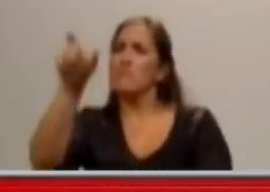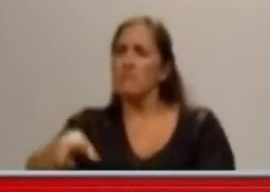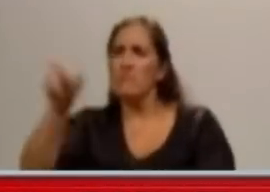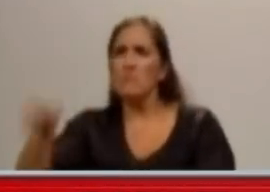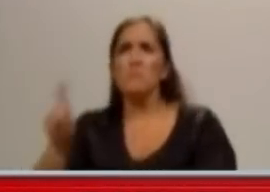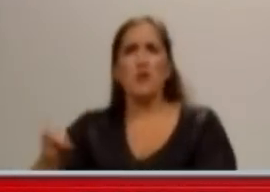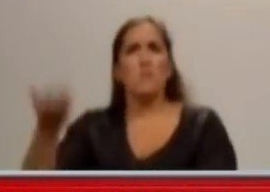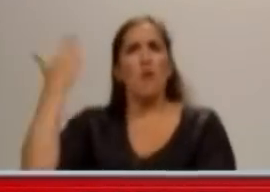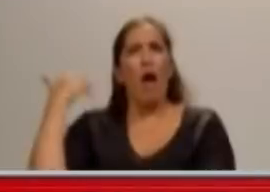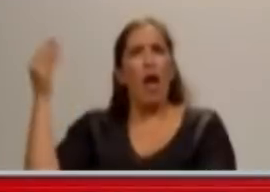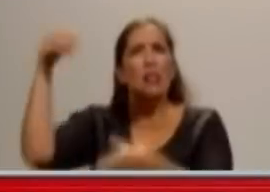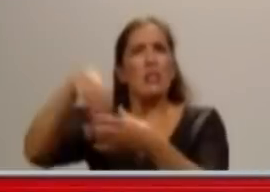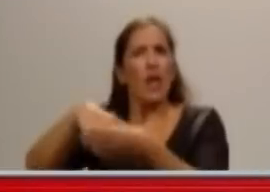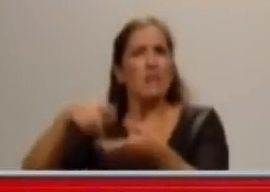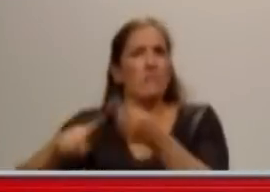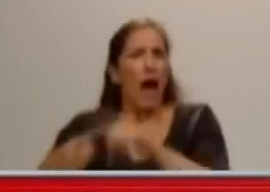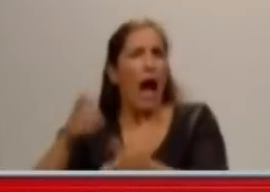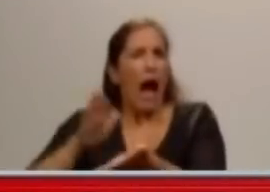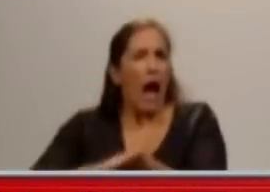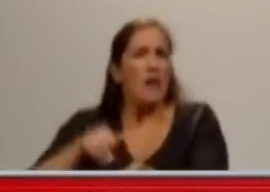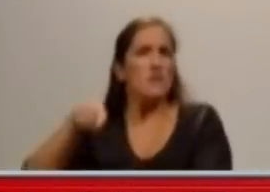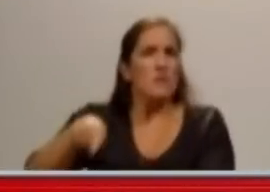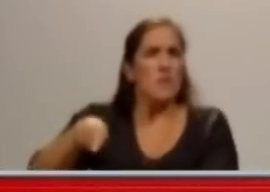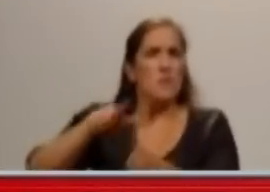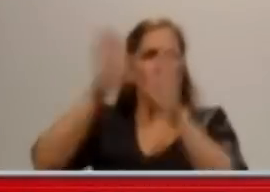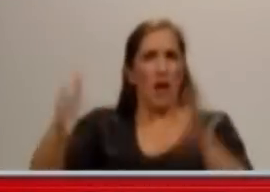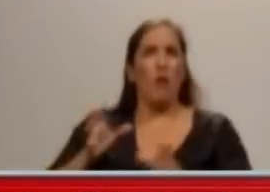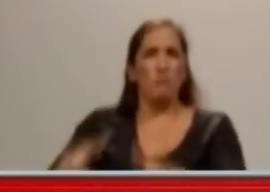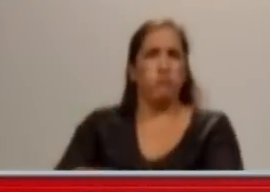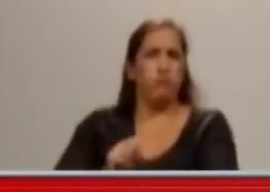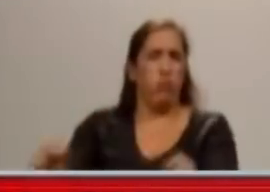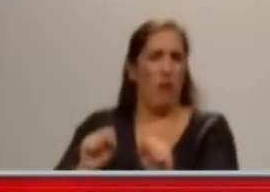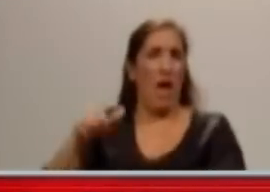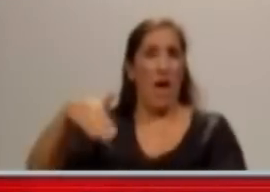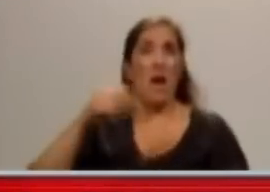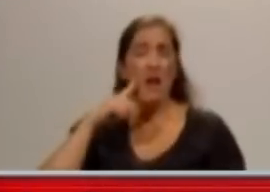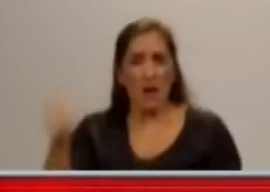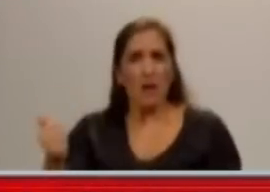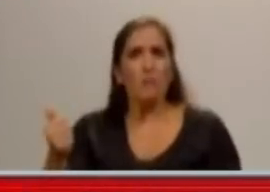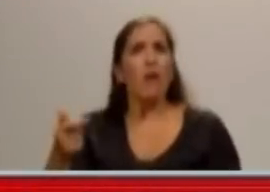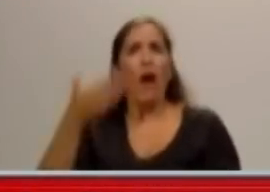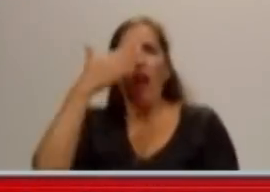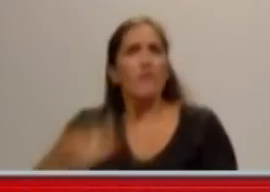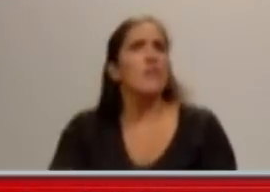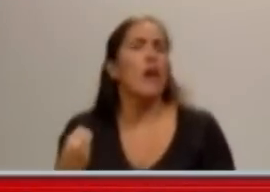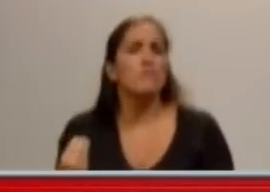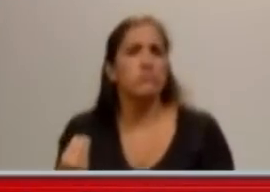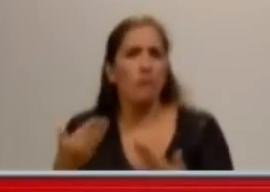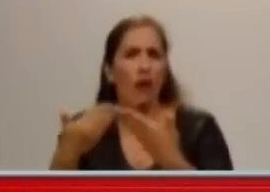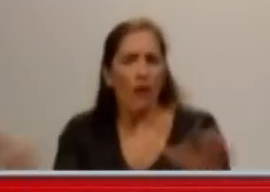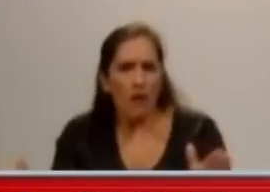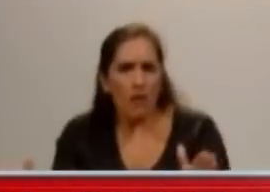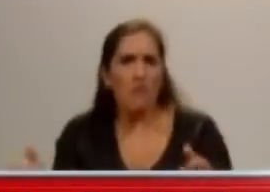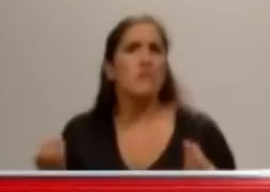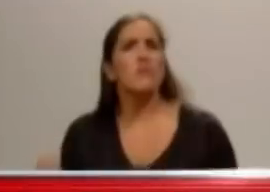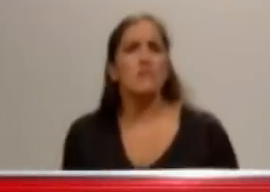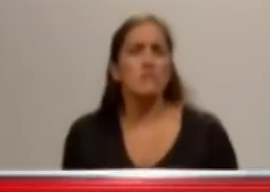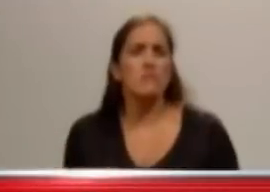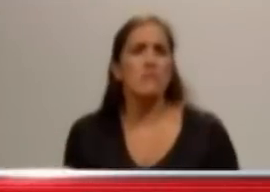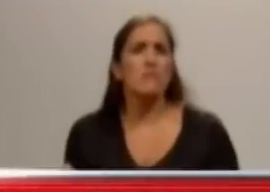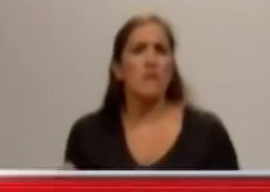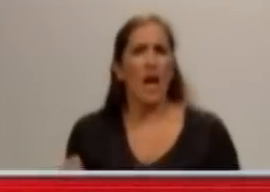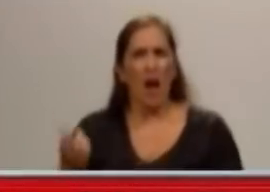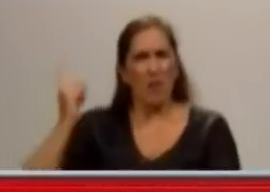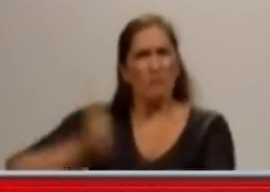a ser Presidentes, oficialistas, opositores y demás, y decir, esto lo tenemos que cambiar porque así nos ha ido en la